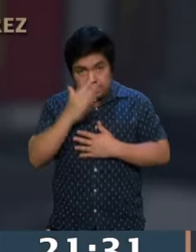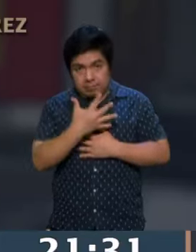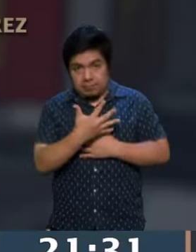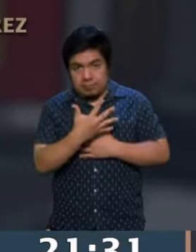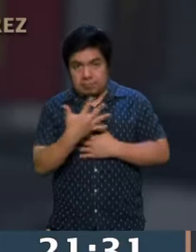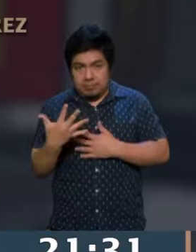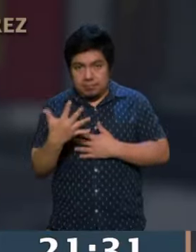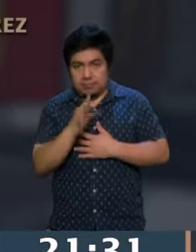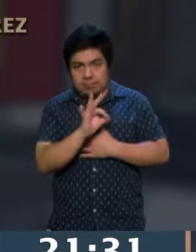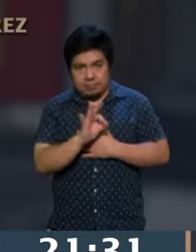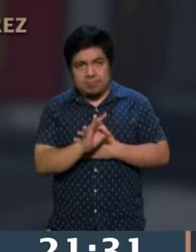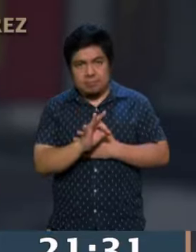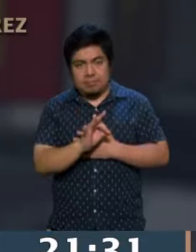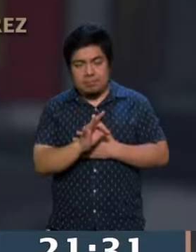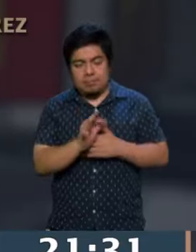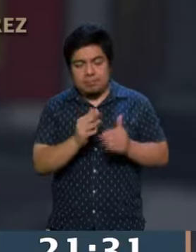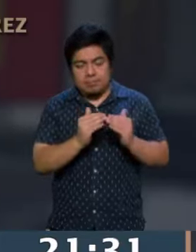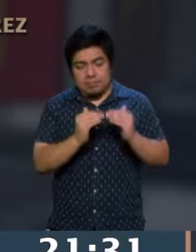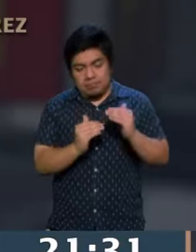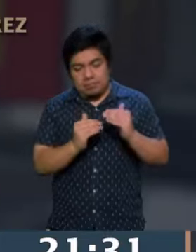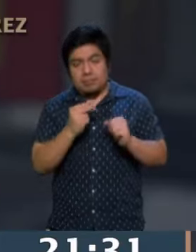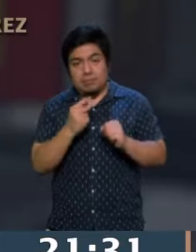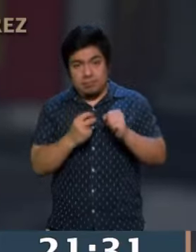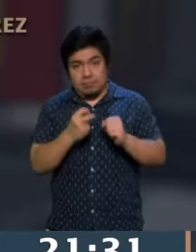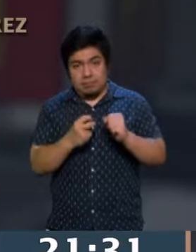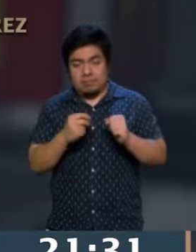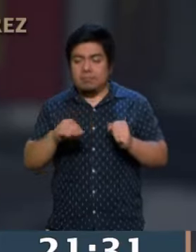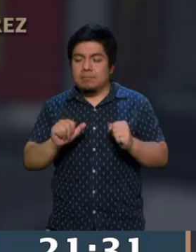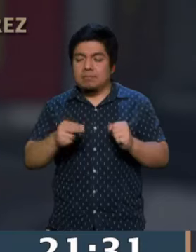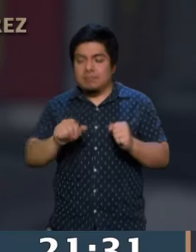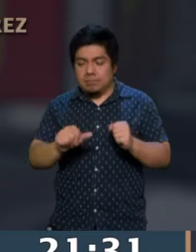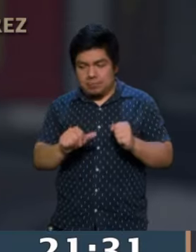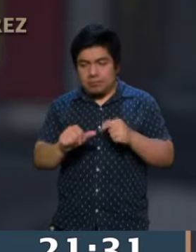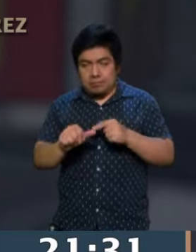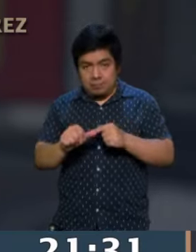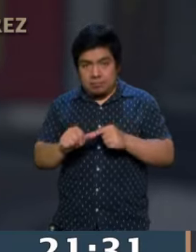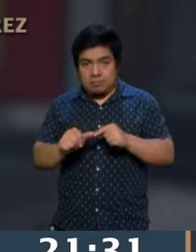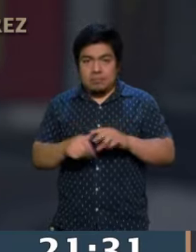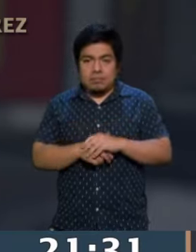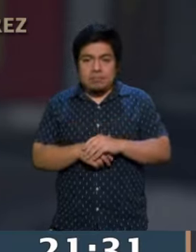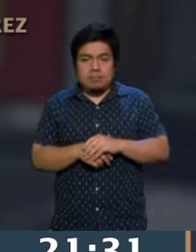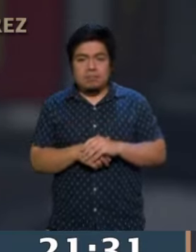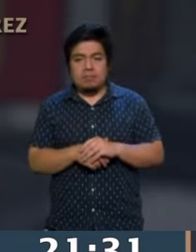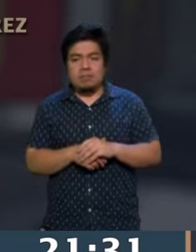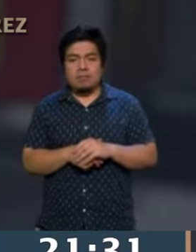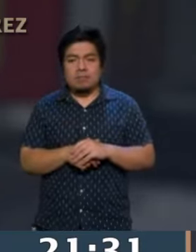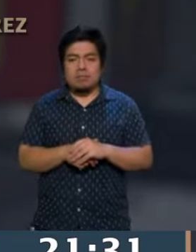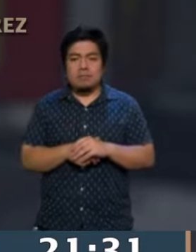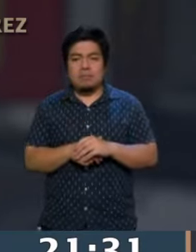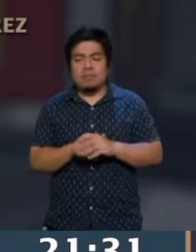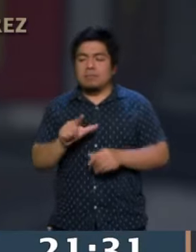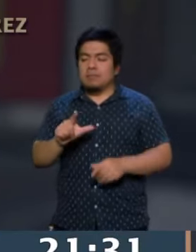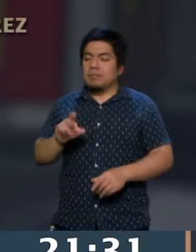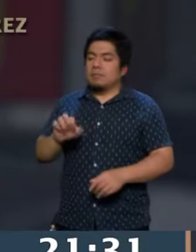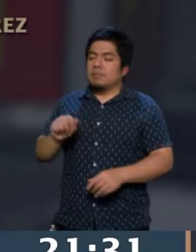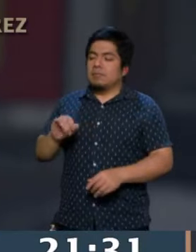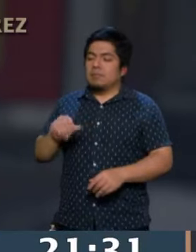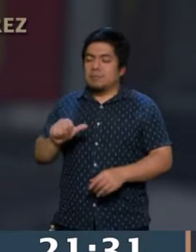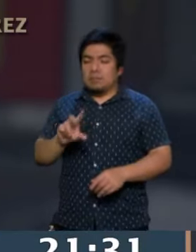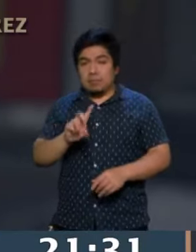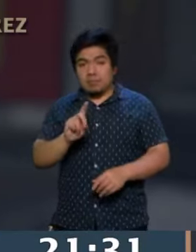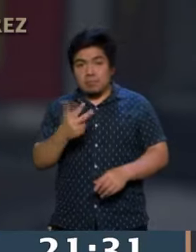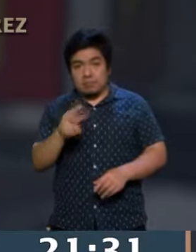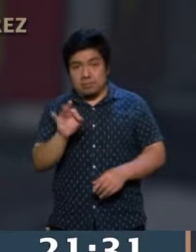55%. Y en segundo lugar tenemos a Leticia Valera con un